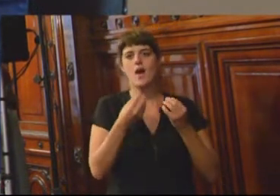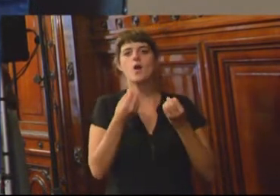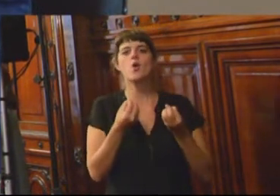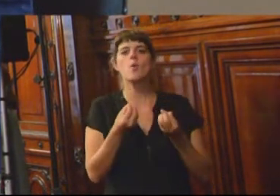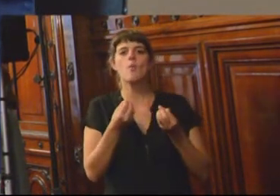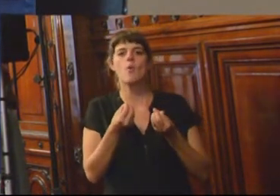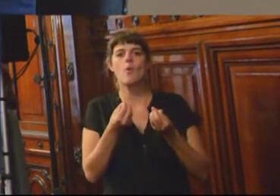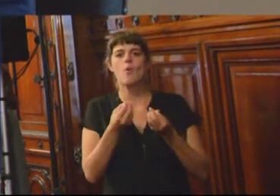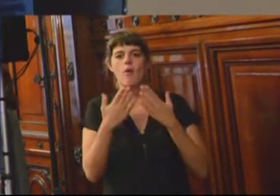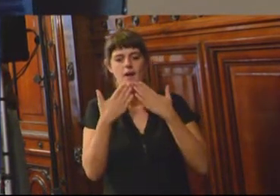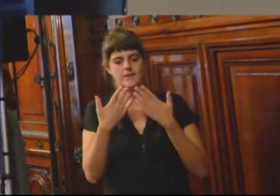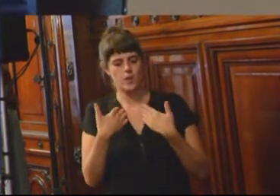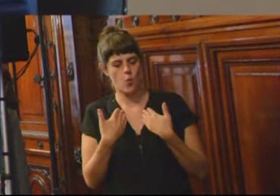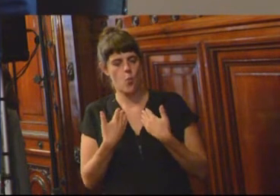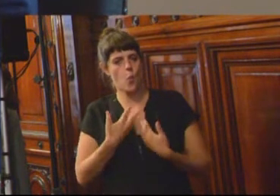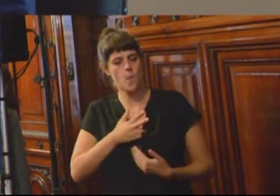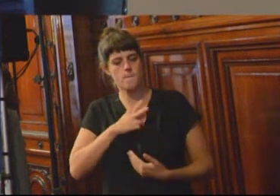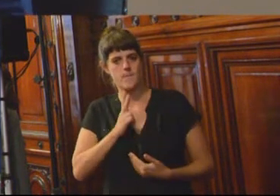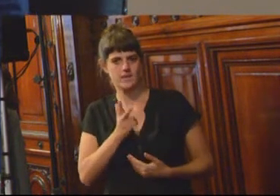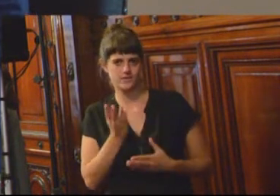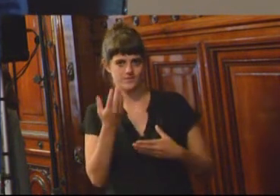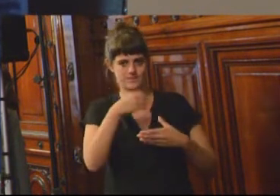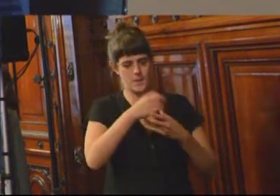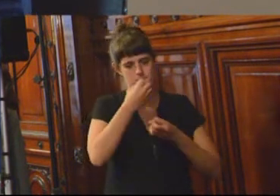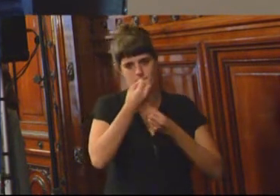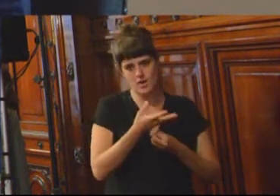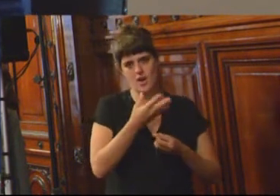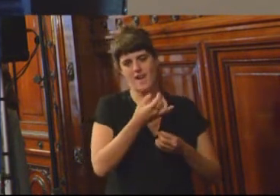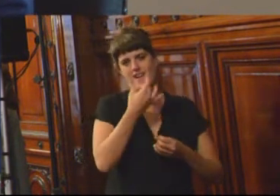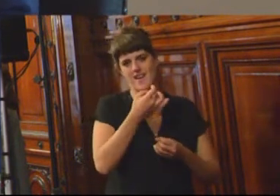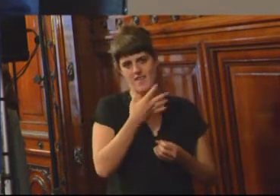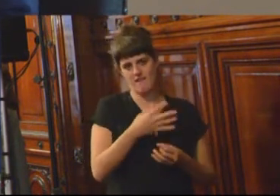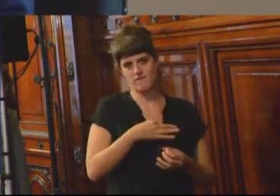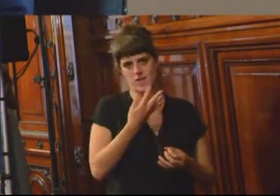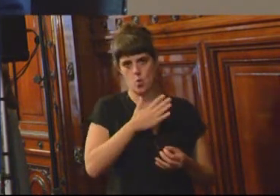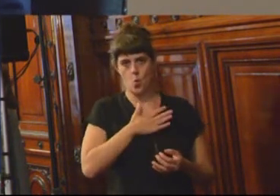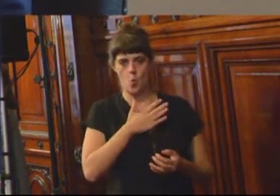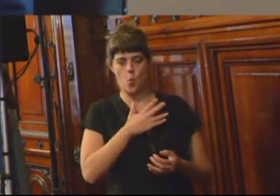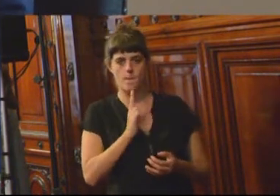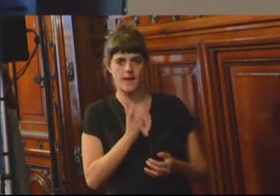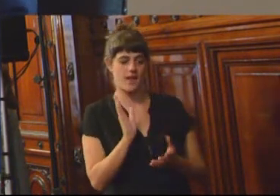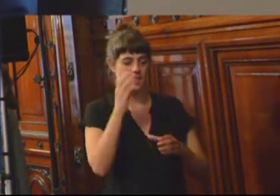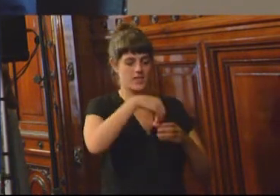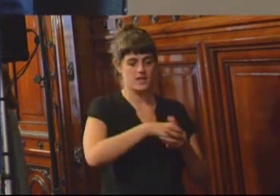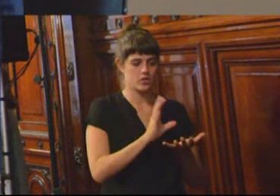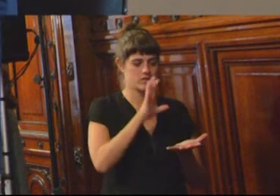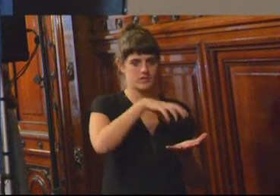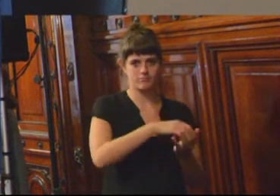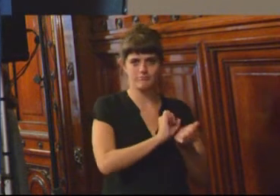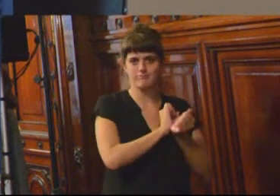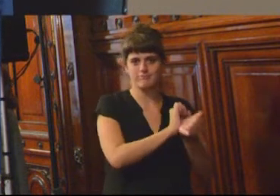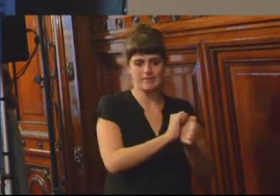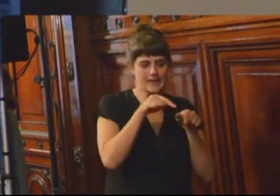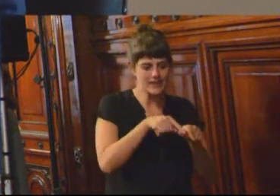del centro de detención se puede realmente cumplir con la función de